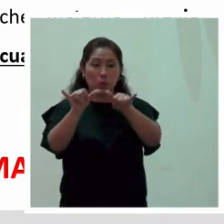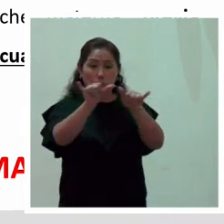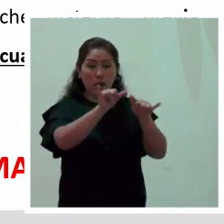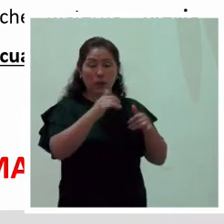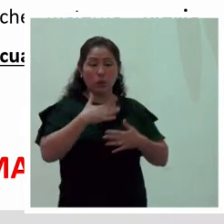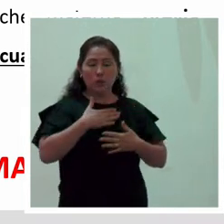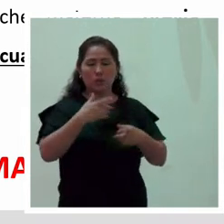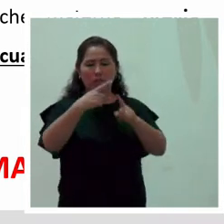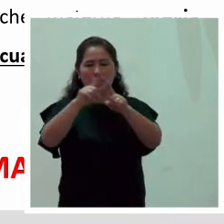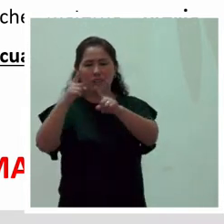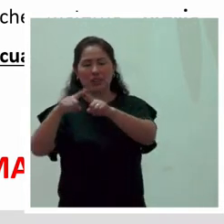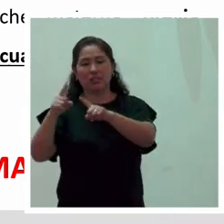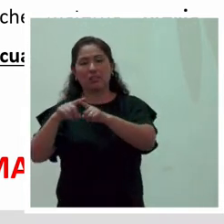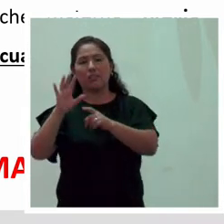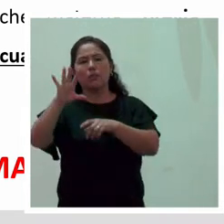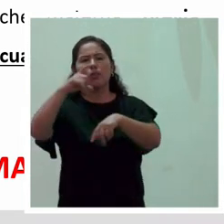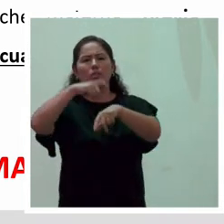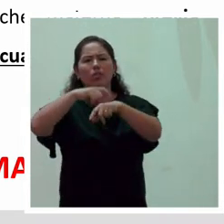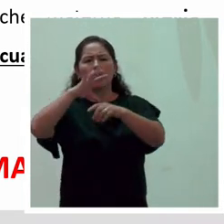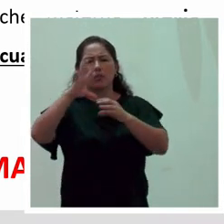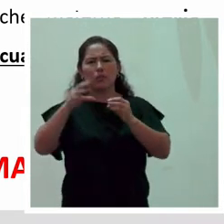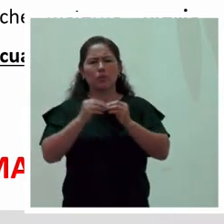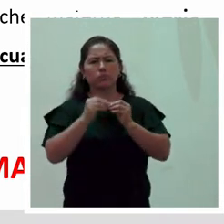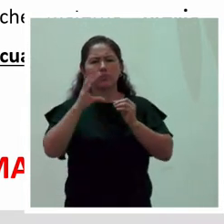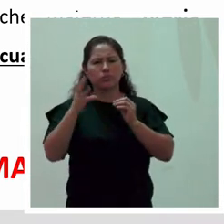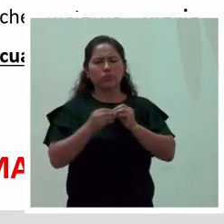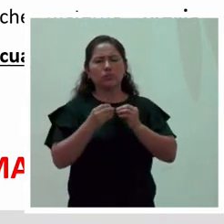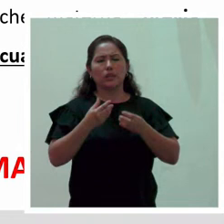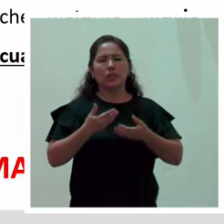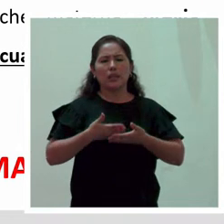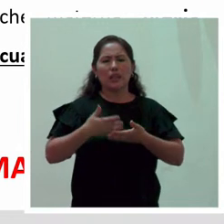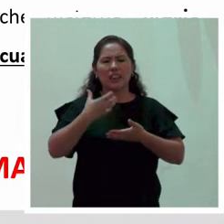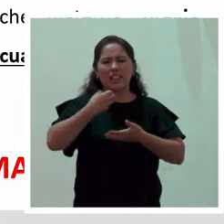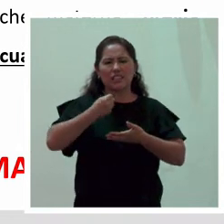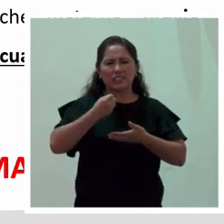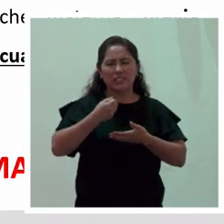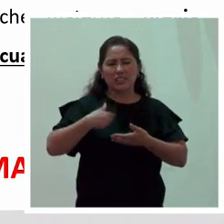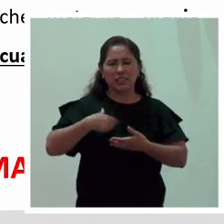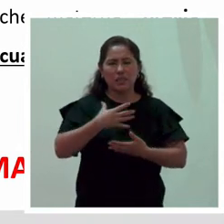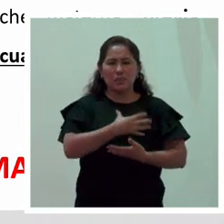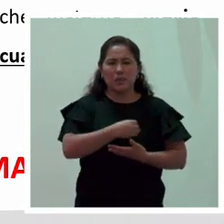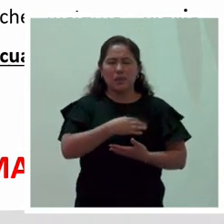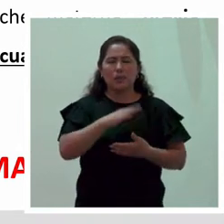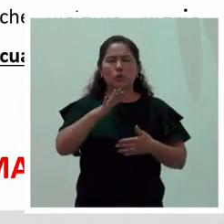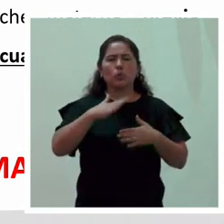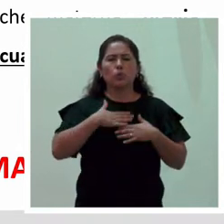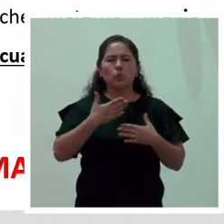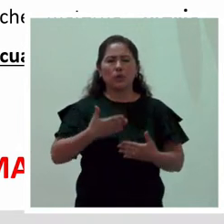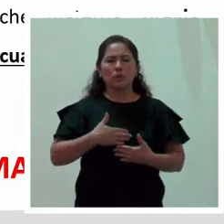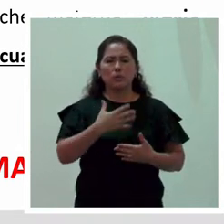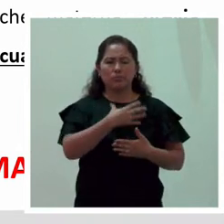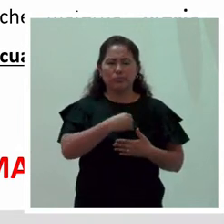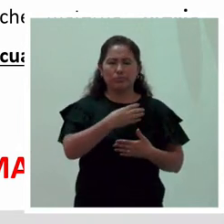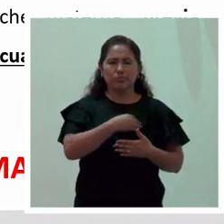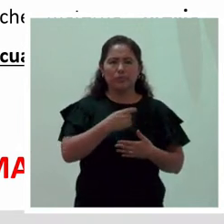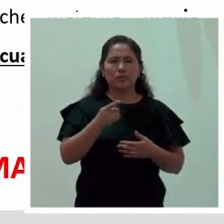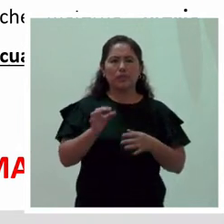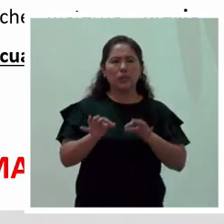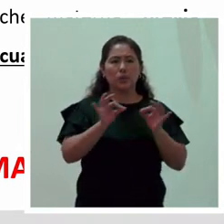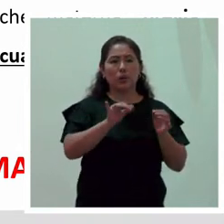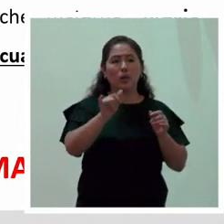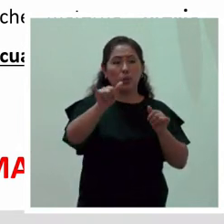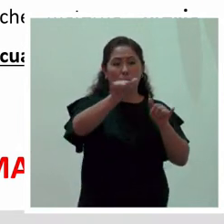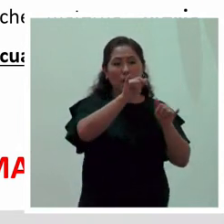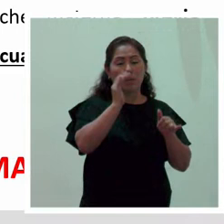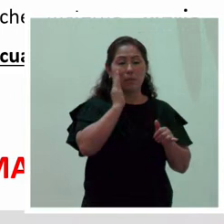tiempo de acumulación de la leche materna, o ese pedido que nos hace el cuerpo de extraernos la leche materna, no es el mismo en todas.